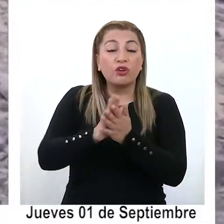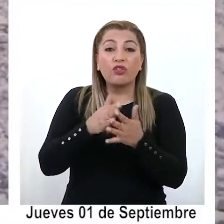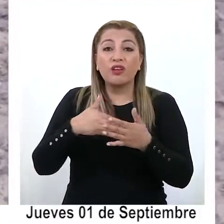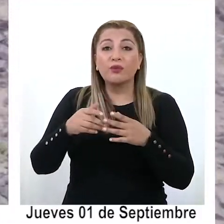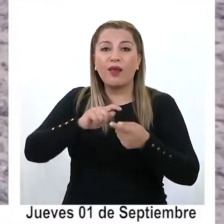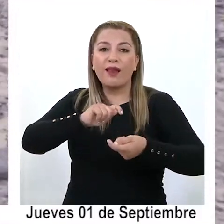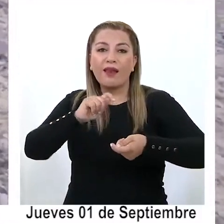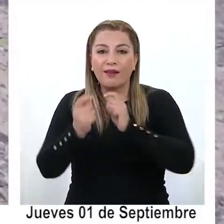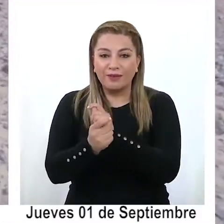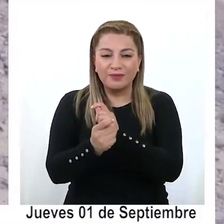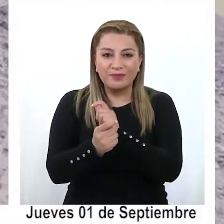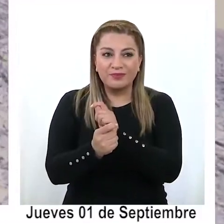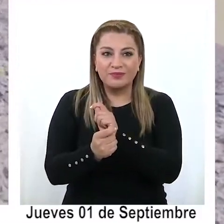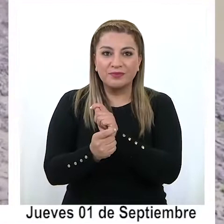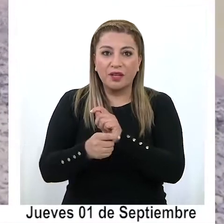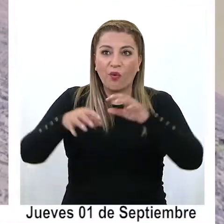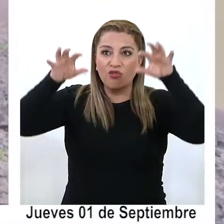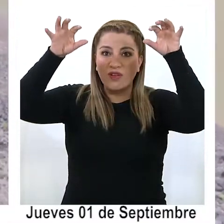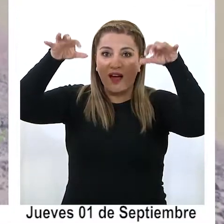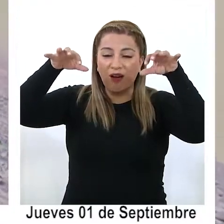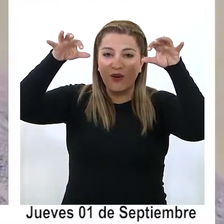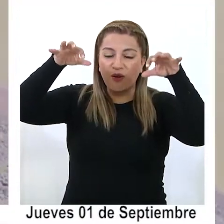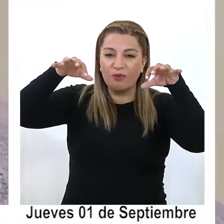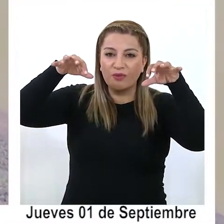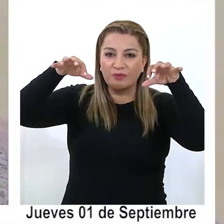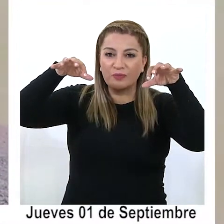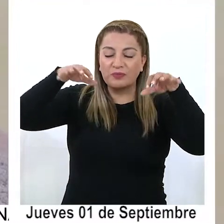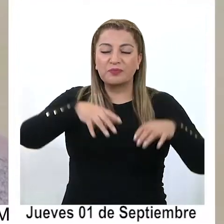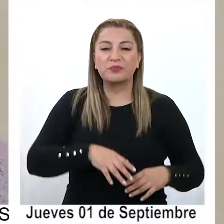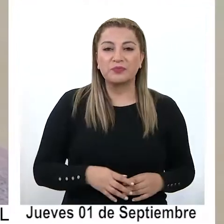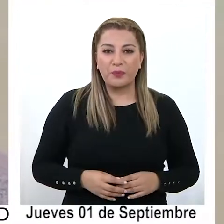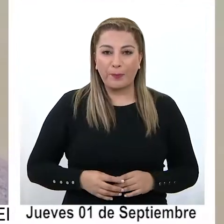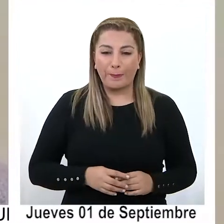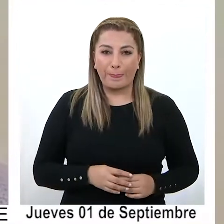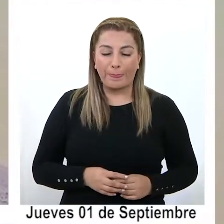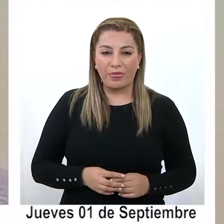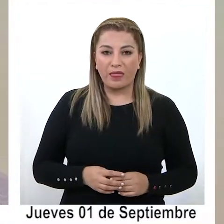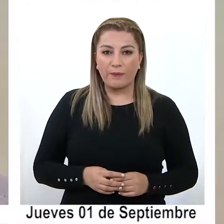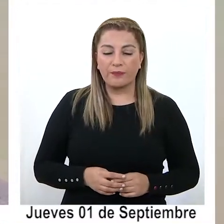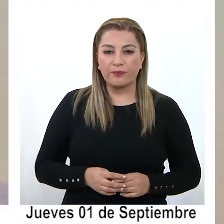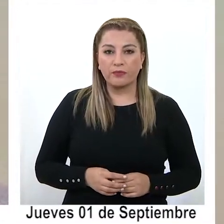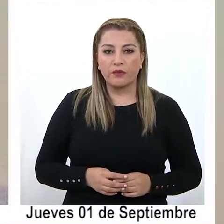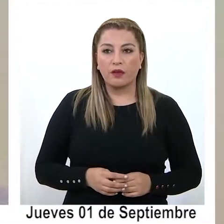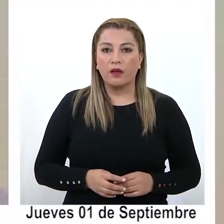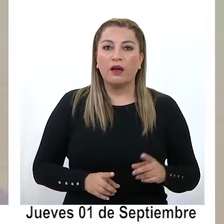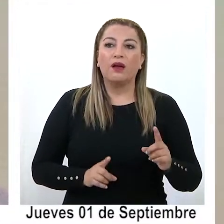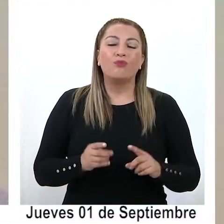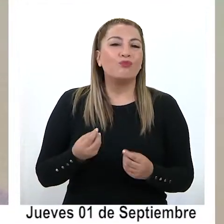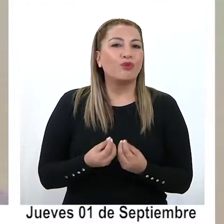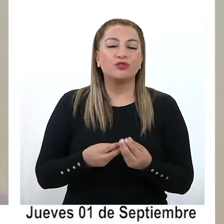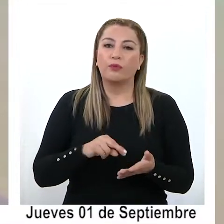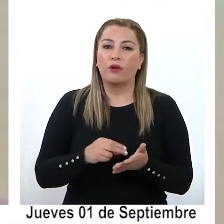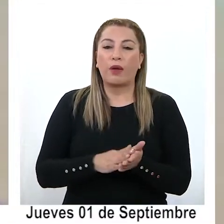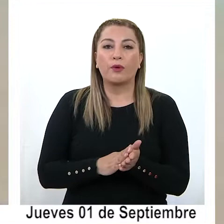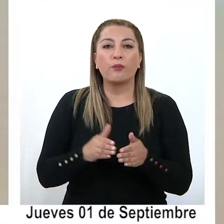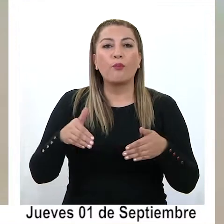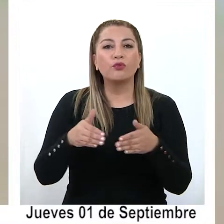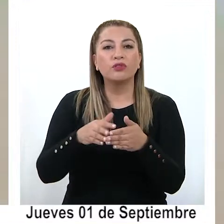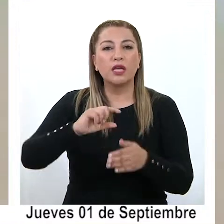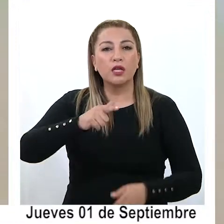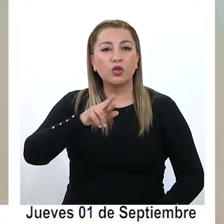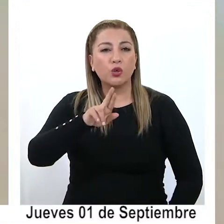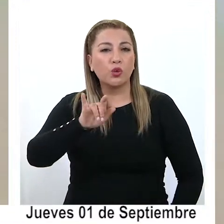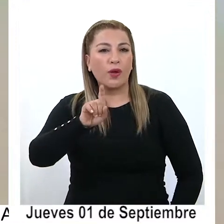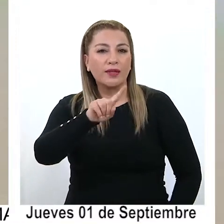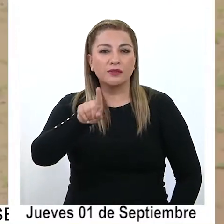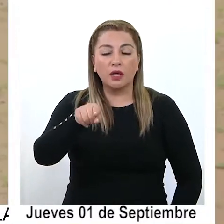reconstituye cuando cae el agua o cuando hay agua en abundancia y entonces hoy día mucho el daño, por ejemplo en Punta Gruesa, tú debes